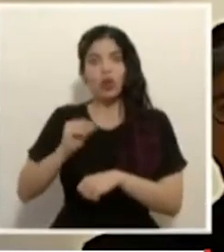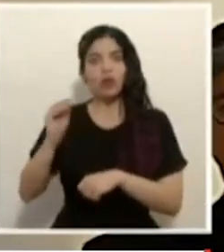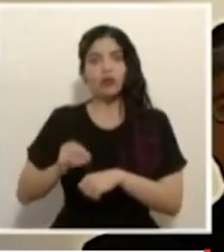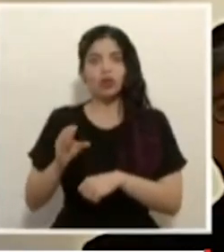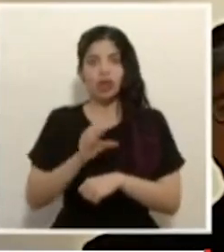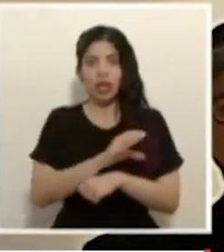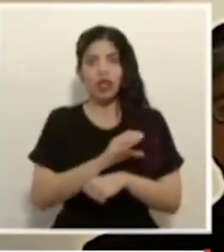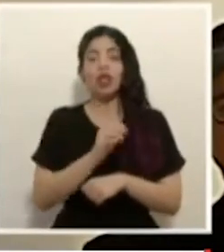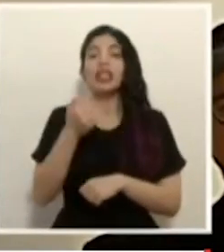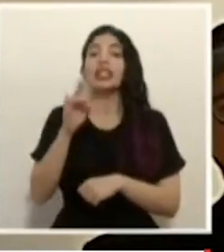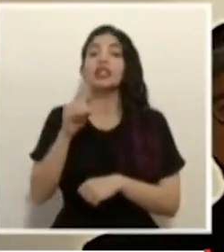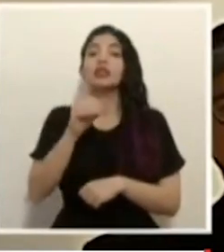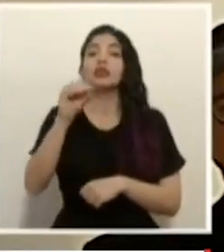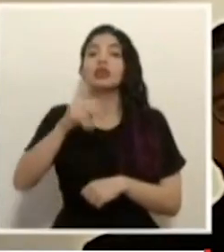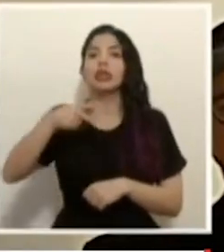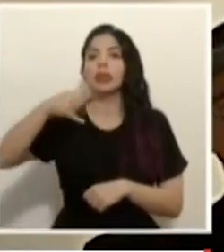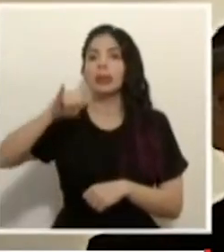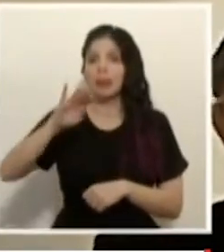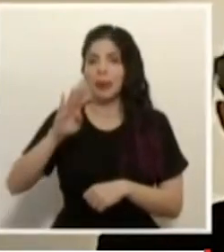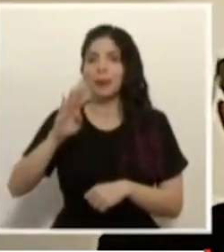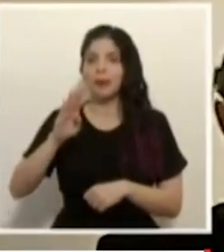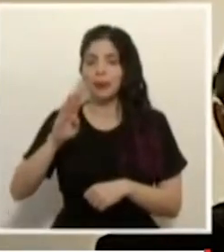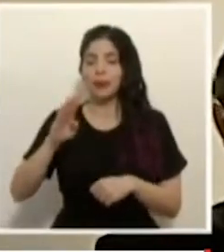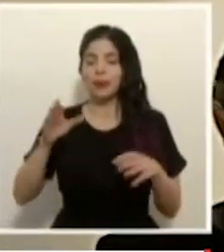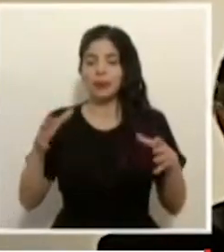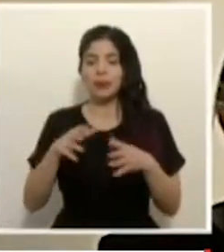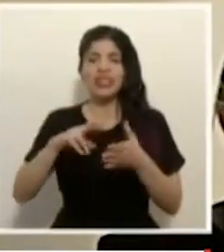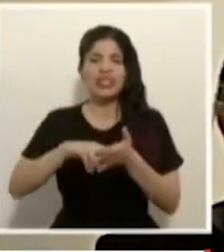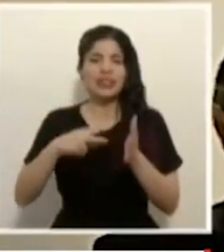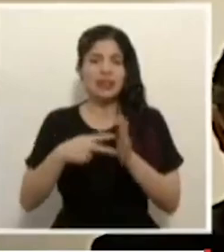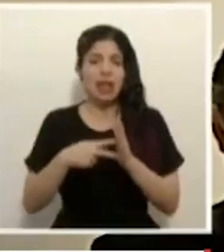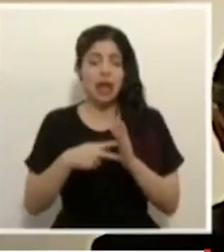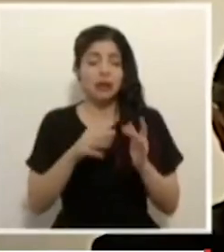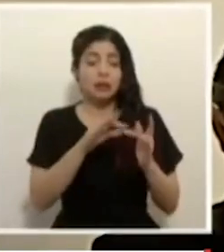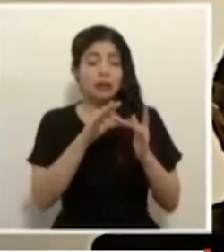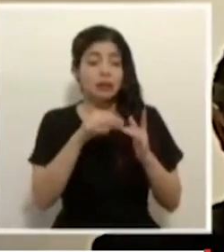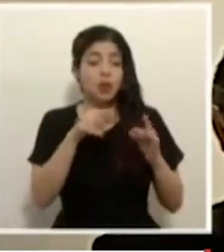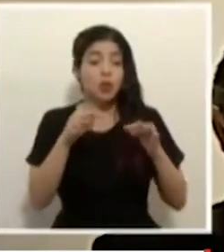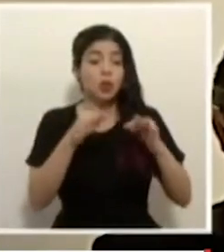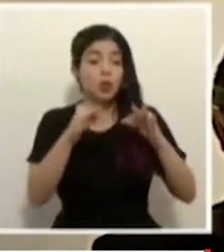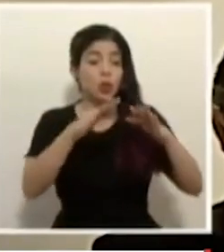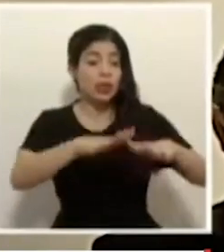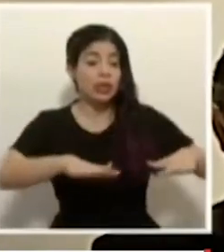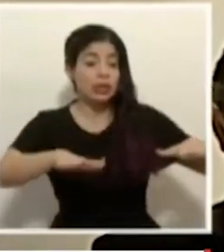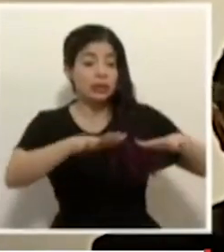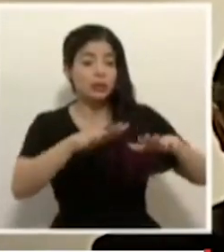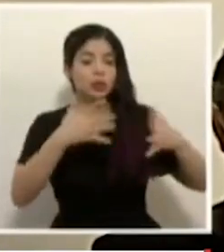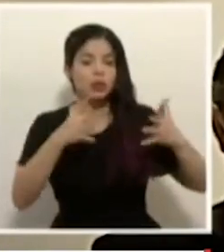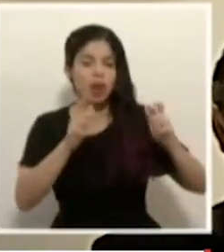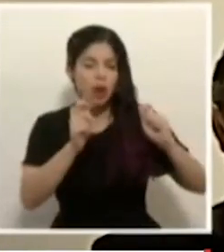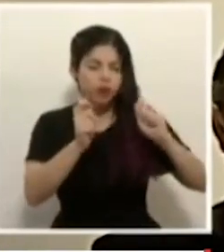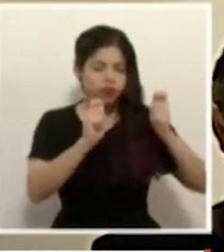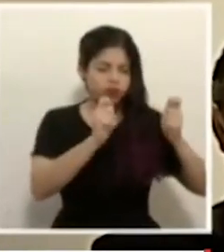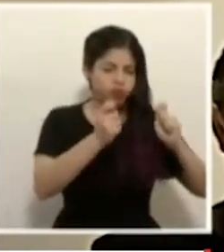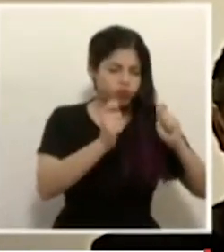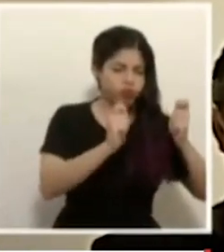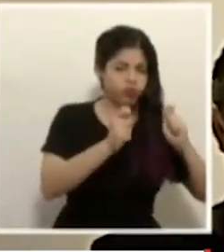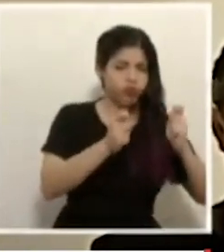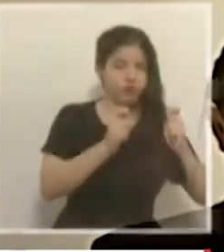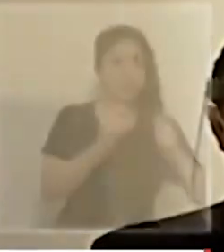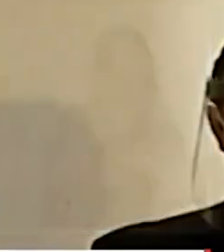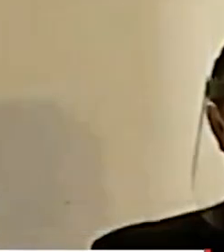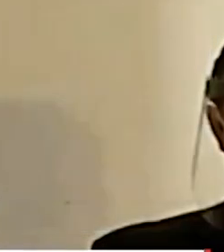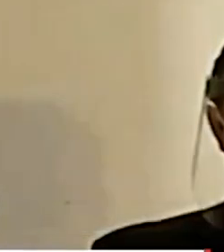un 18% del PIB. En el caso particular del sector turismo, se ha reestructurado a esa fecha el